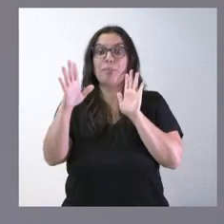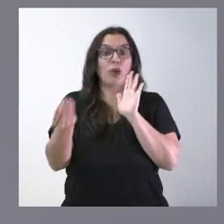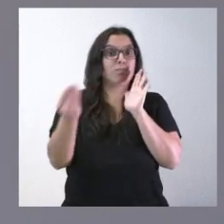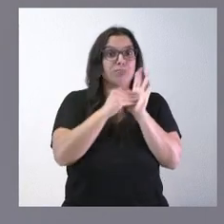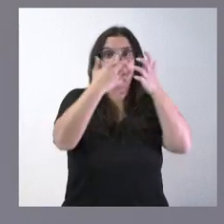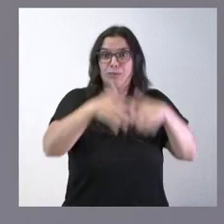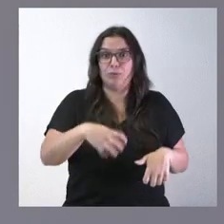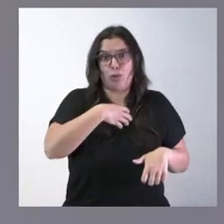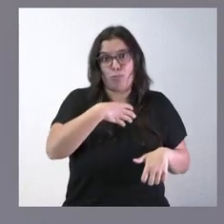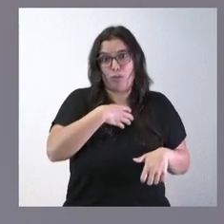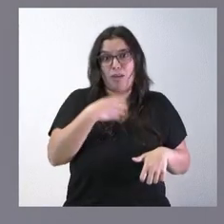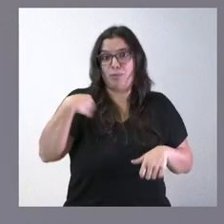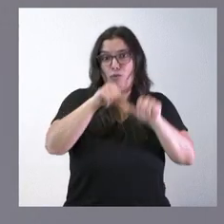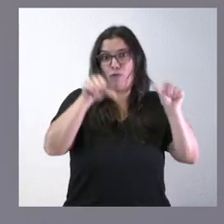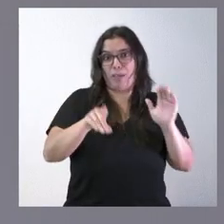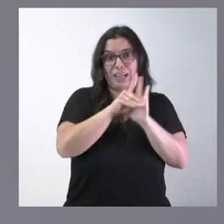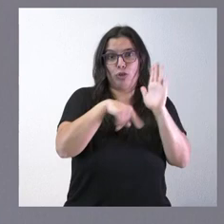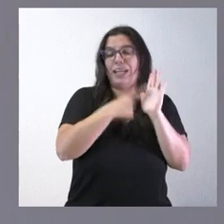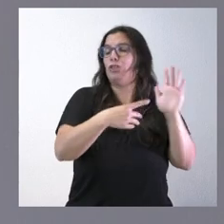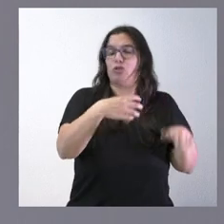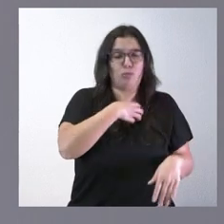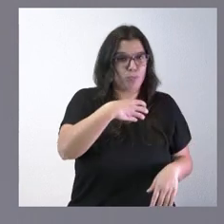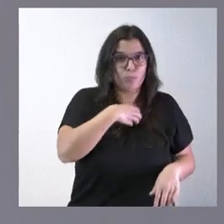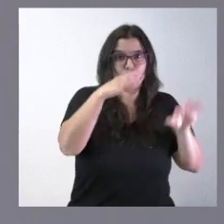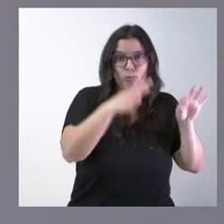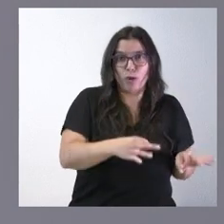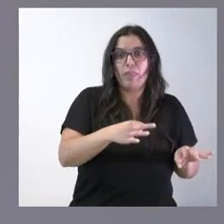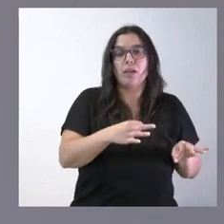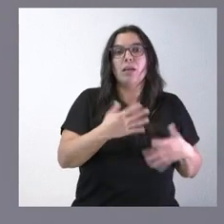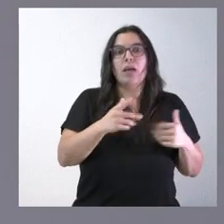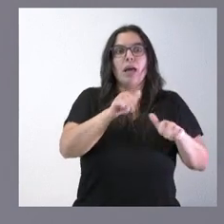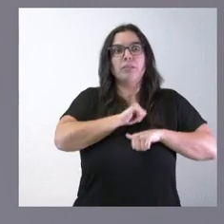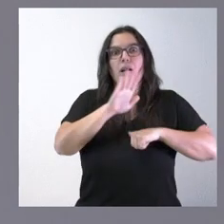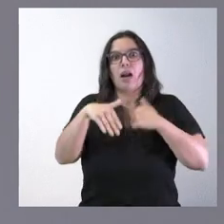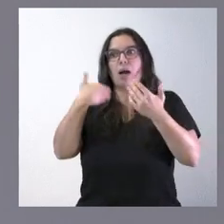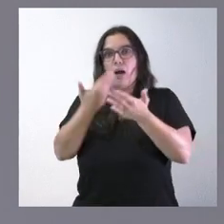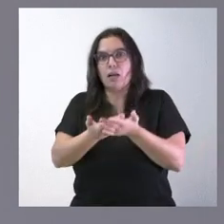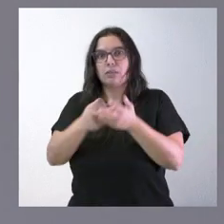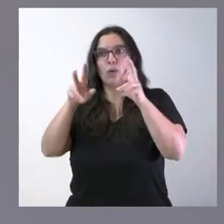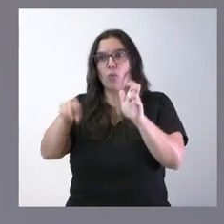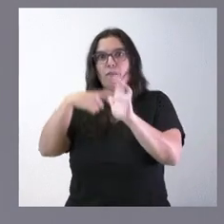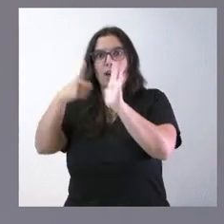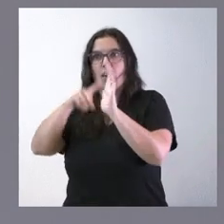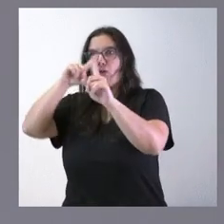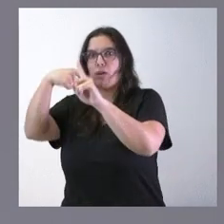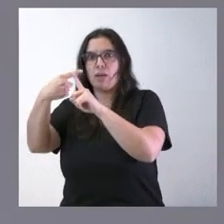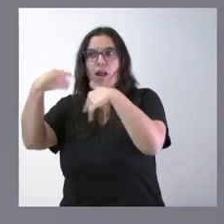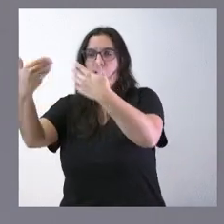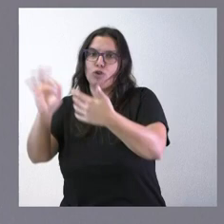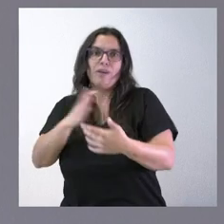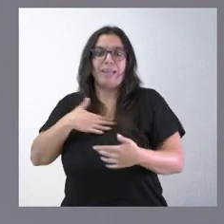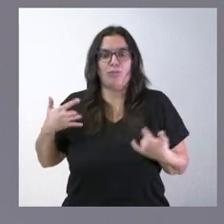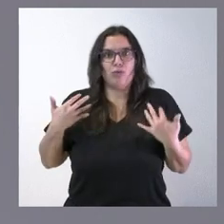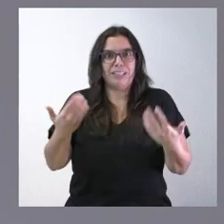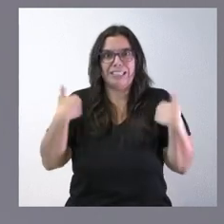implantar por decreto ley como les digo y también nos parecía oportuno no esperar a la aprobación de una nueva ley para el próximo ejercicio y adelantarnos el tiempo lo que